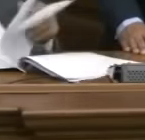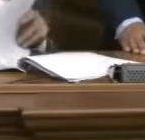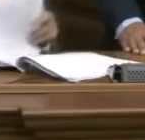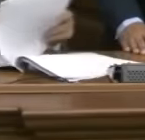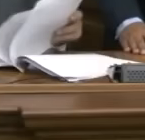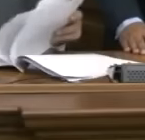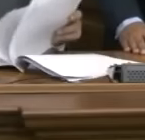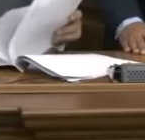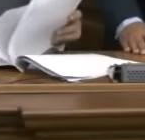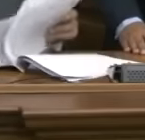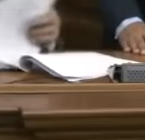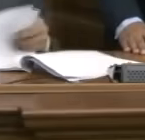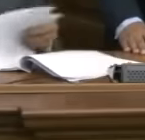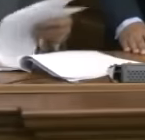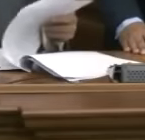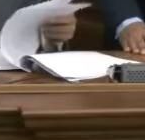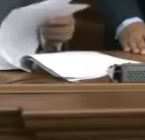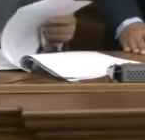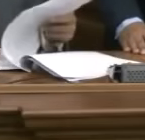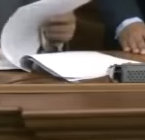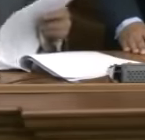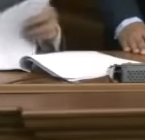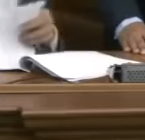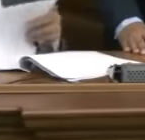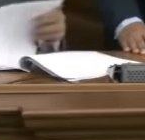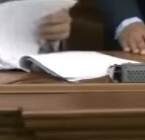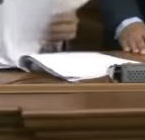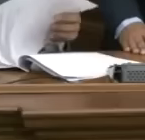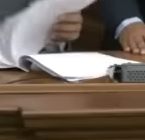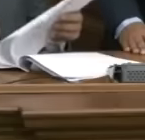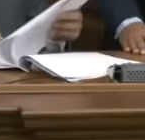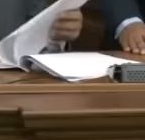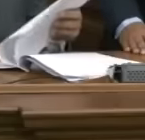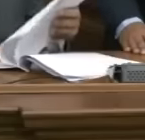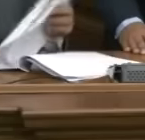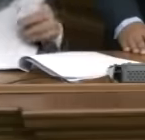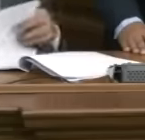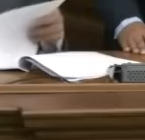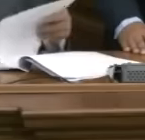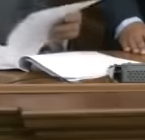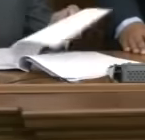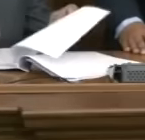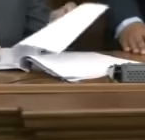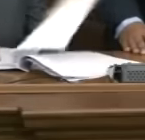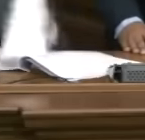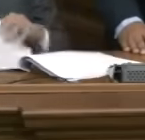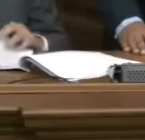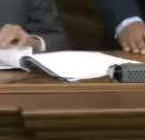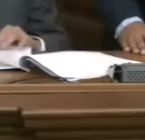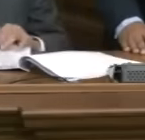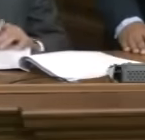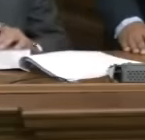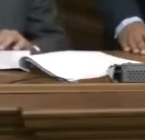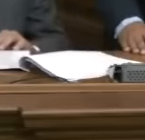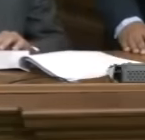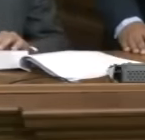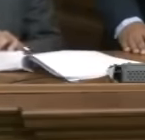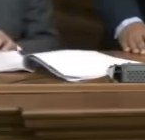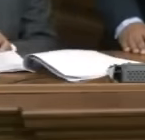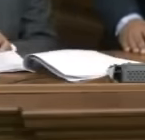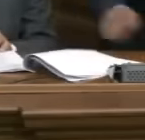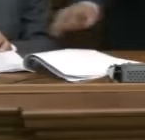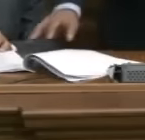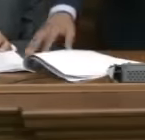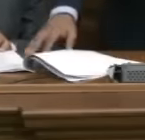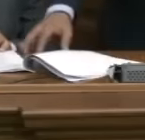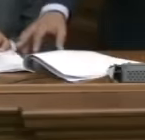conformidad con lo previsto en el artículo 106 del reglamento interior y debates de la asamblea nacional segundo derecho